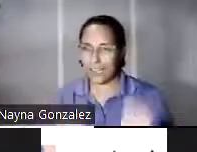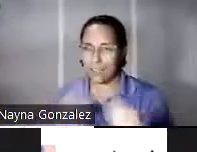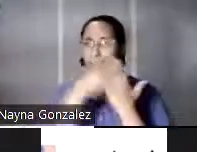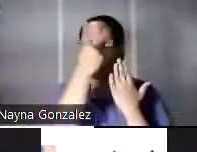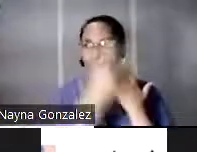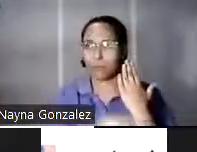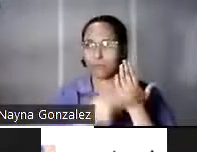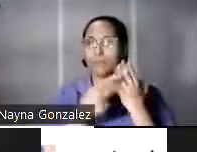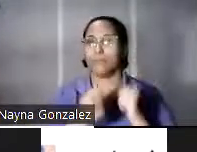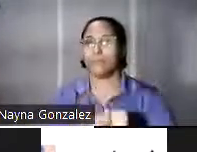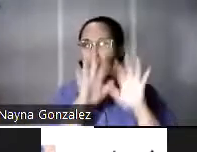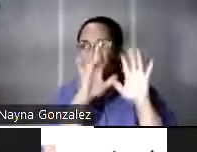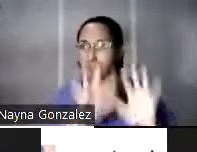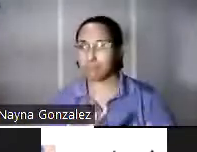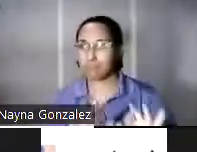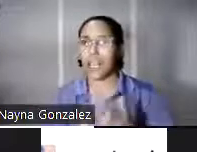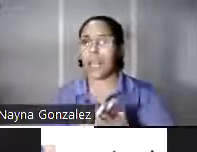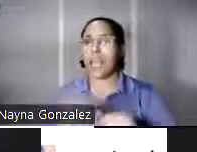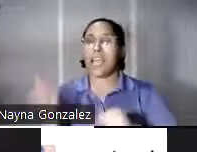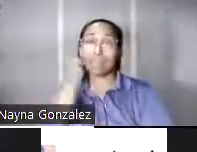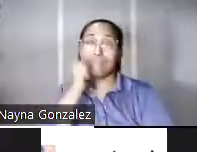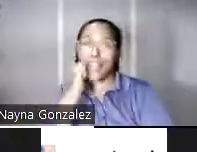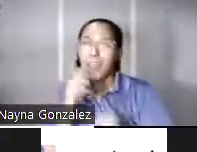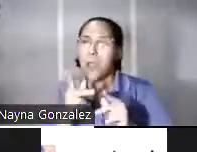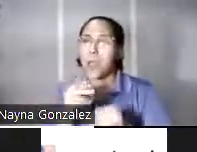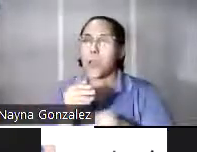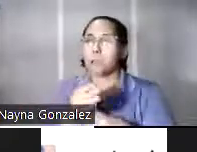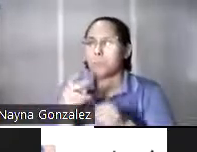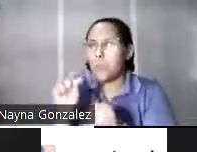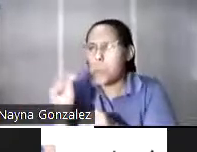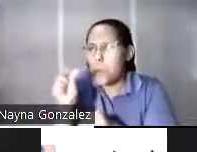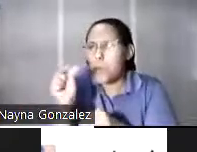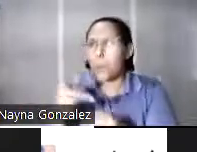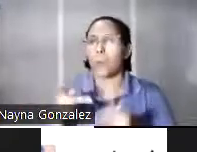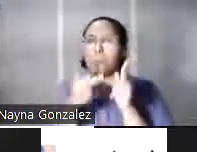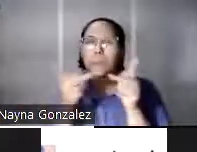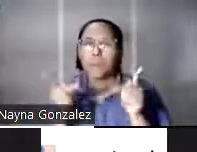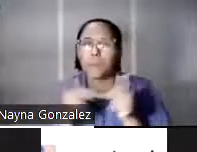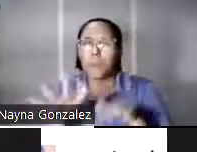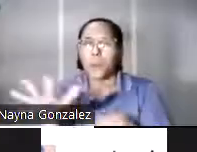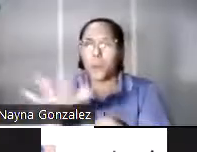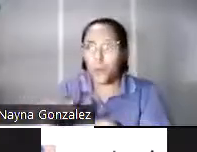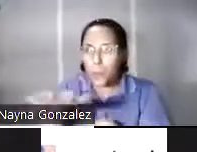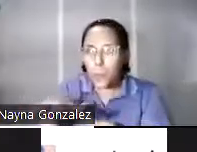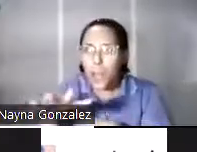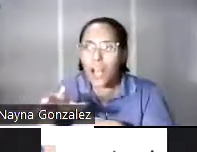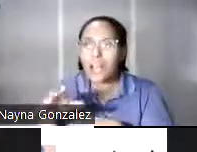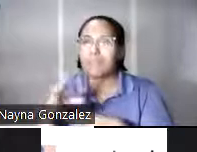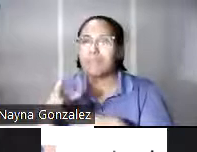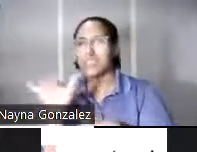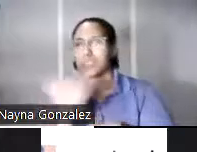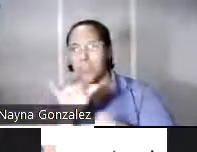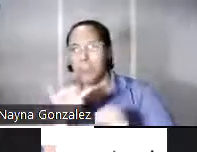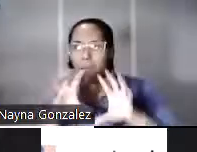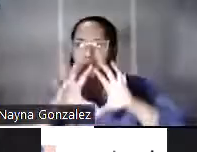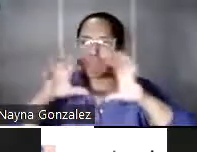que cada día es más glocal, es decir, local y global a la vez y más